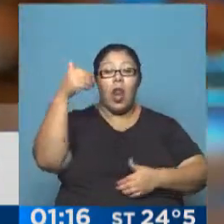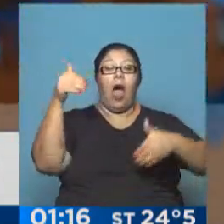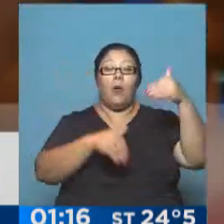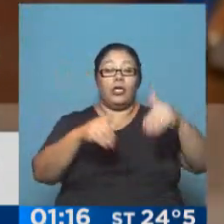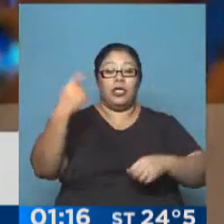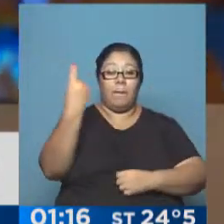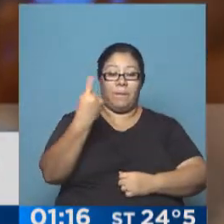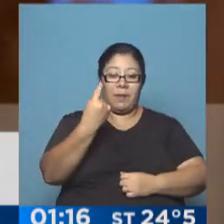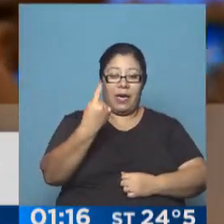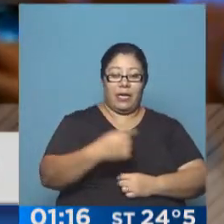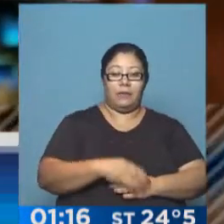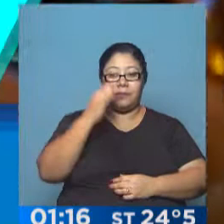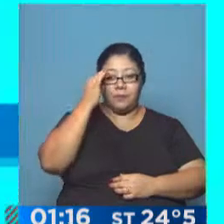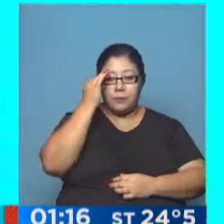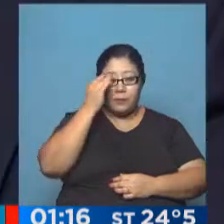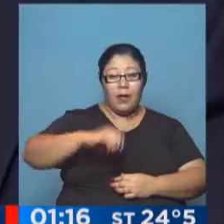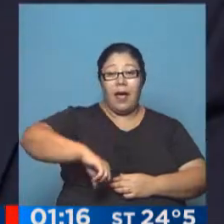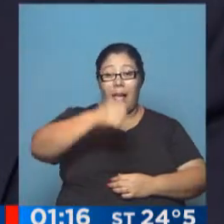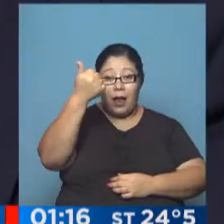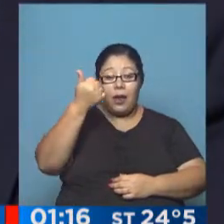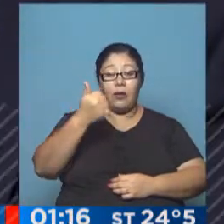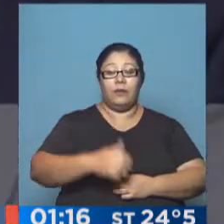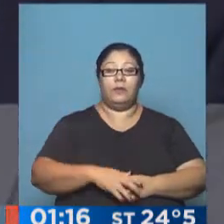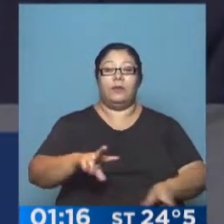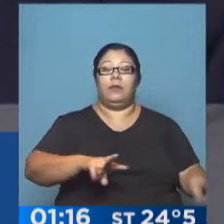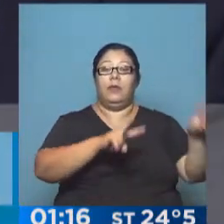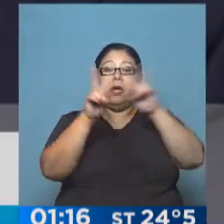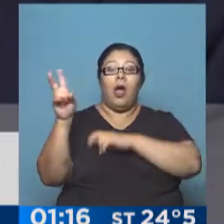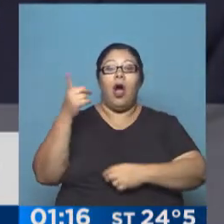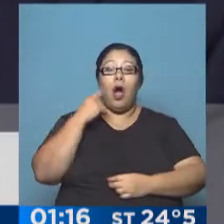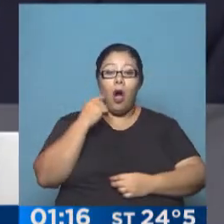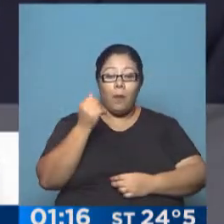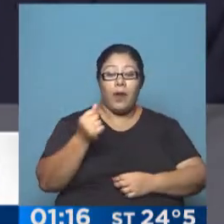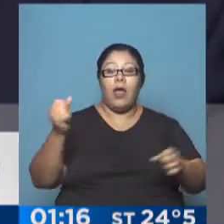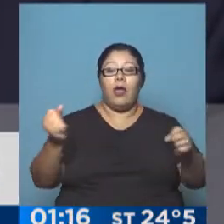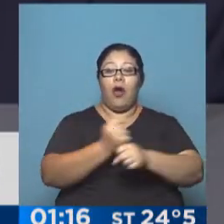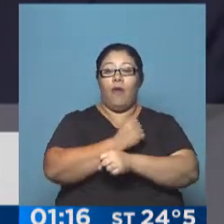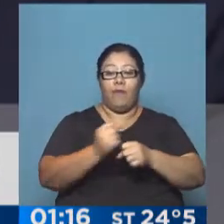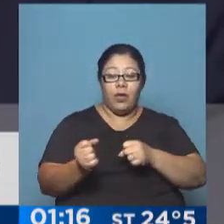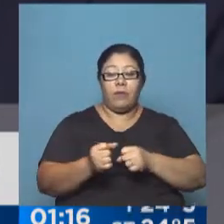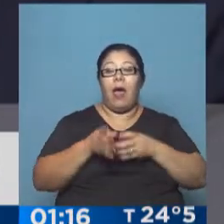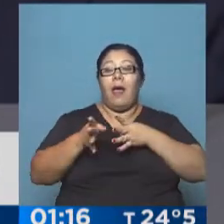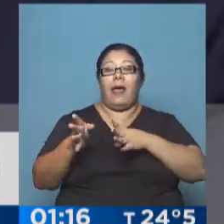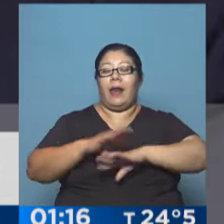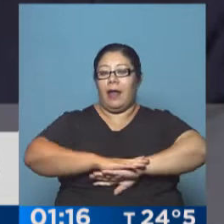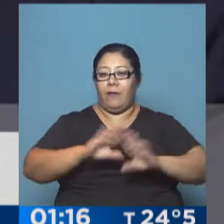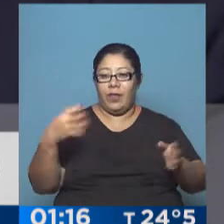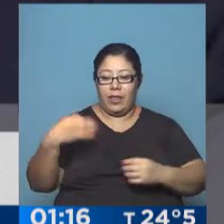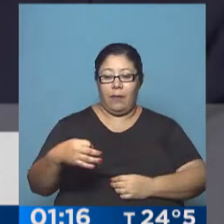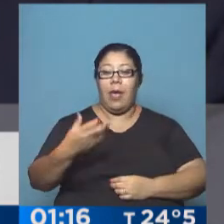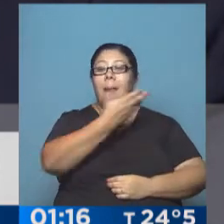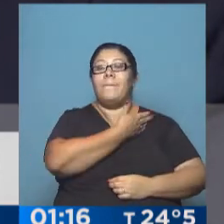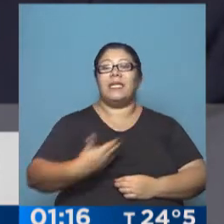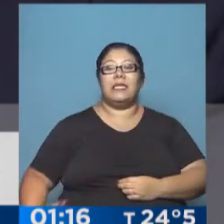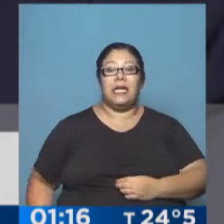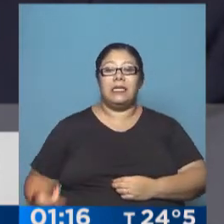de Nevada a ganar con amplia ventaja. Al-Assad confirma apoyo al cese del fuego. El presidente sirio aceptó la tregua